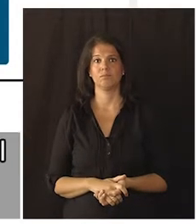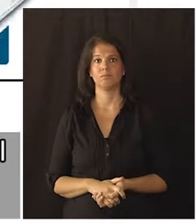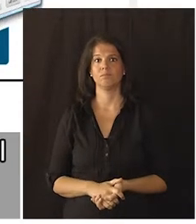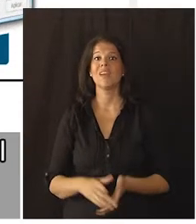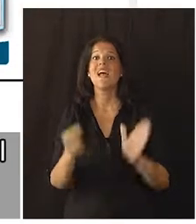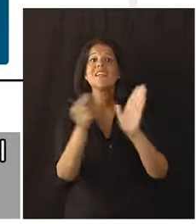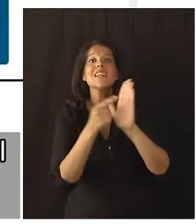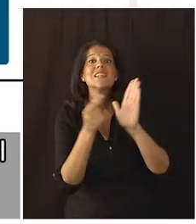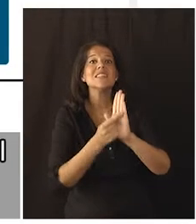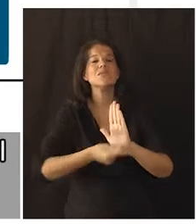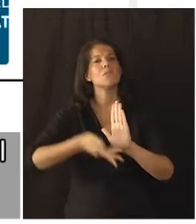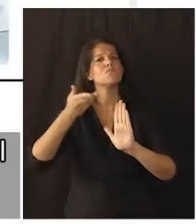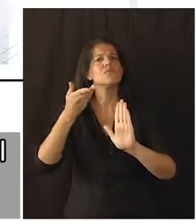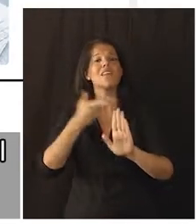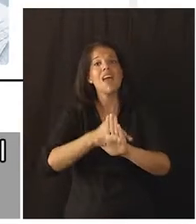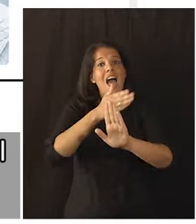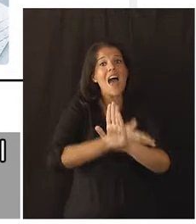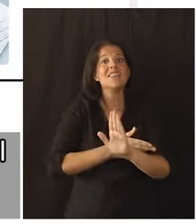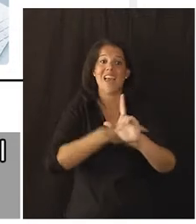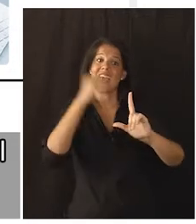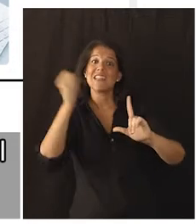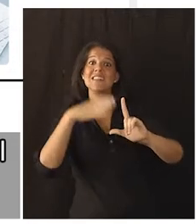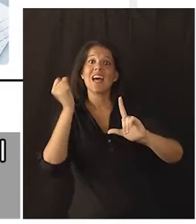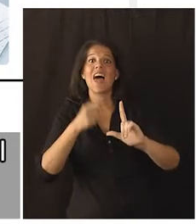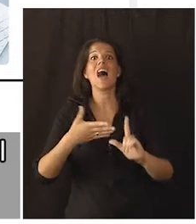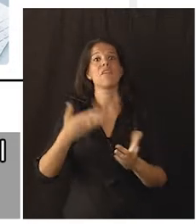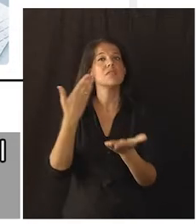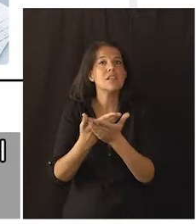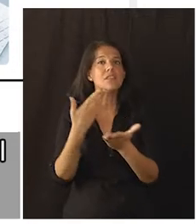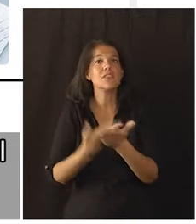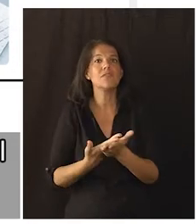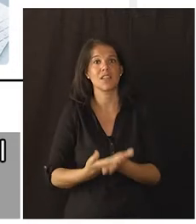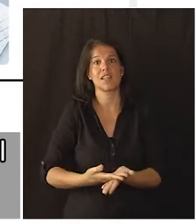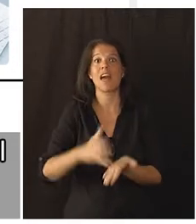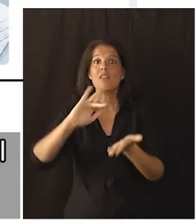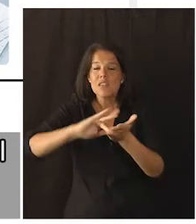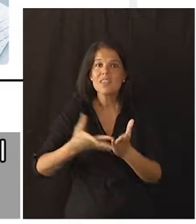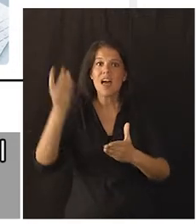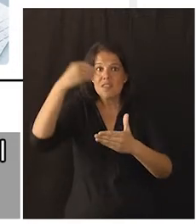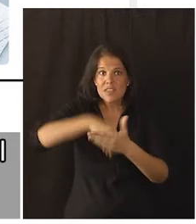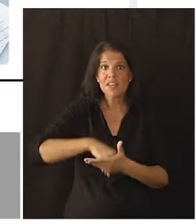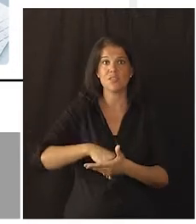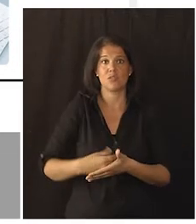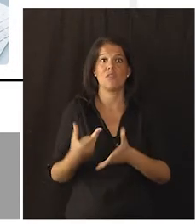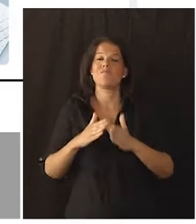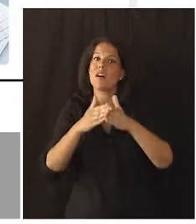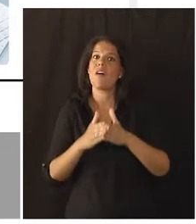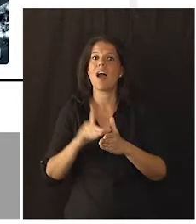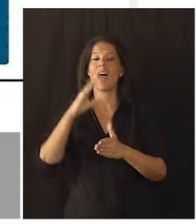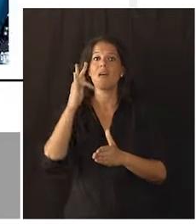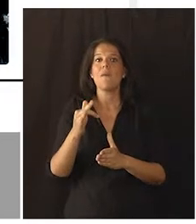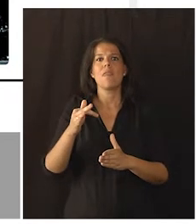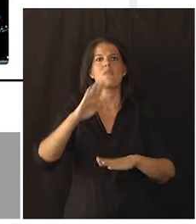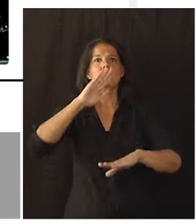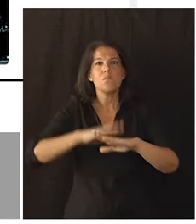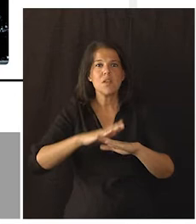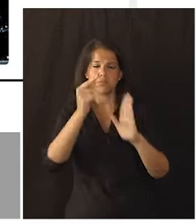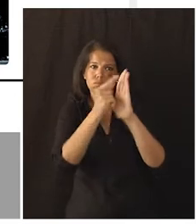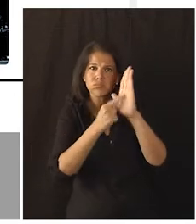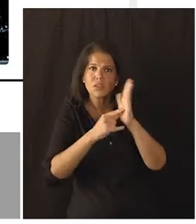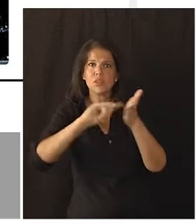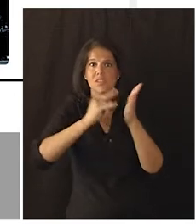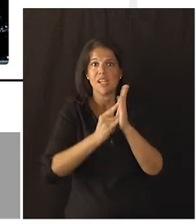Es requisito previo tener instalado un certificado de digital en el navegador y cumplir con los requisitos